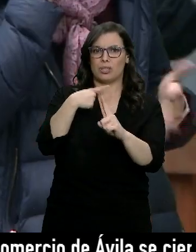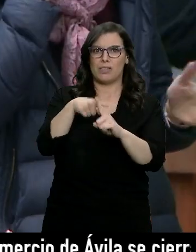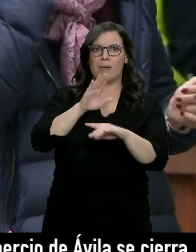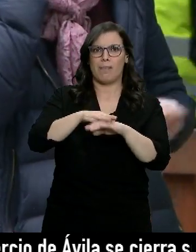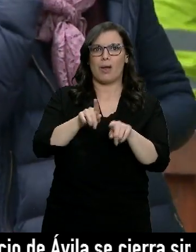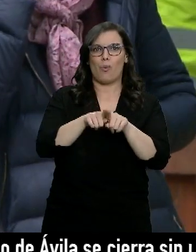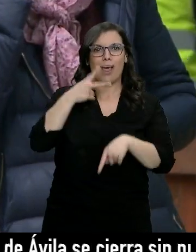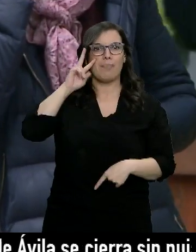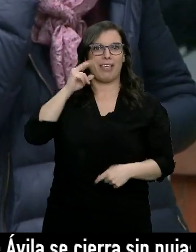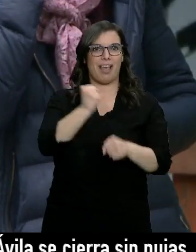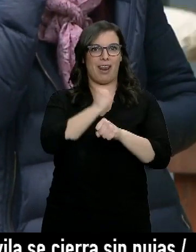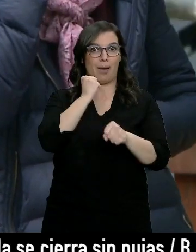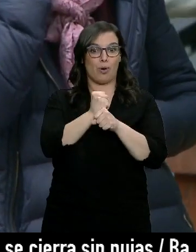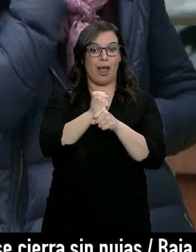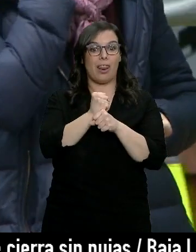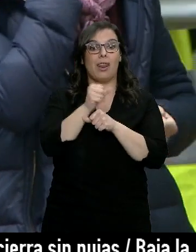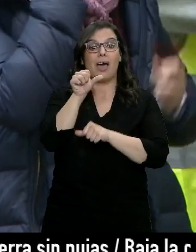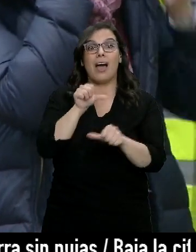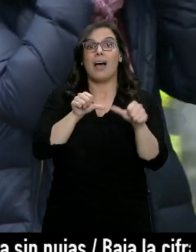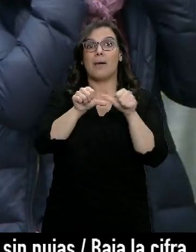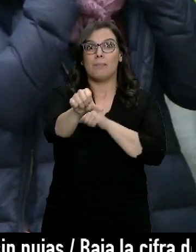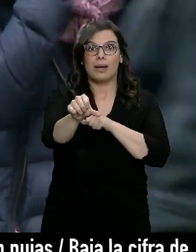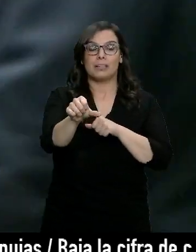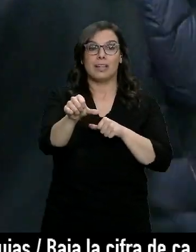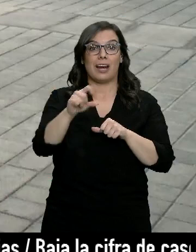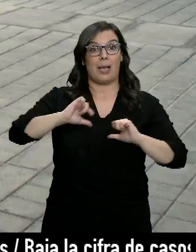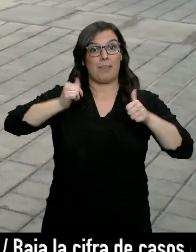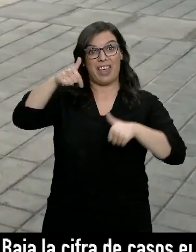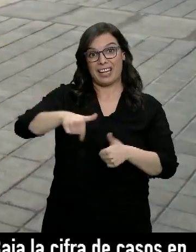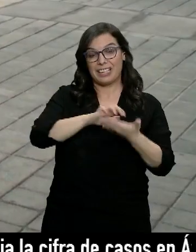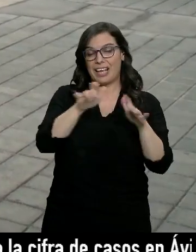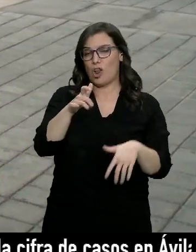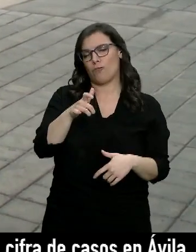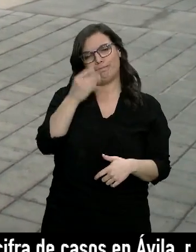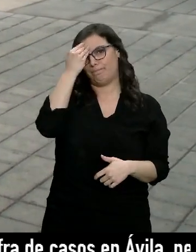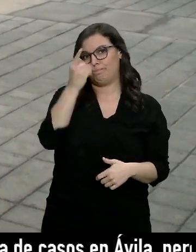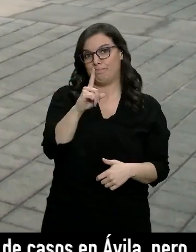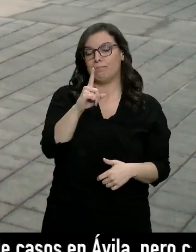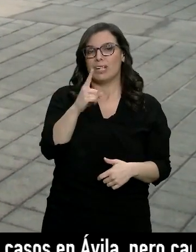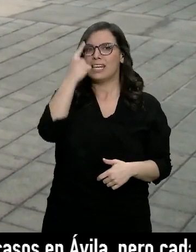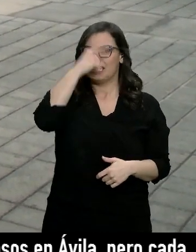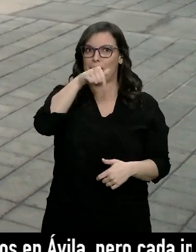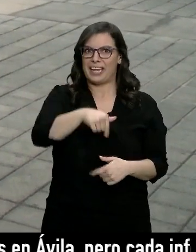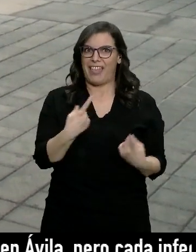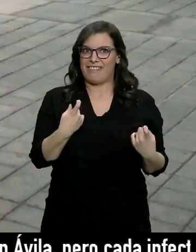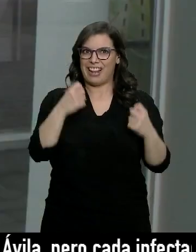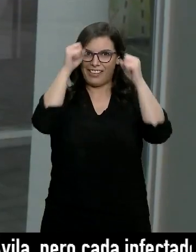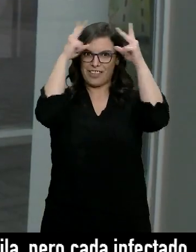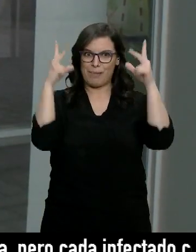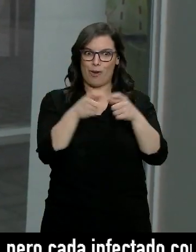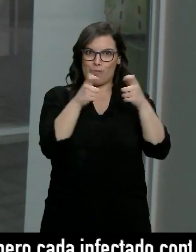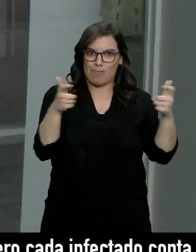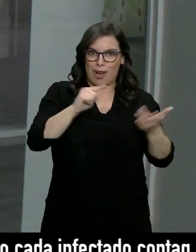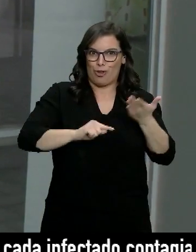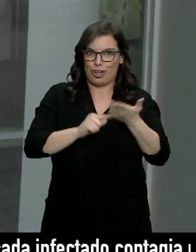laboral, esa que de momento no se plantean comenzar en Castilla y León. Saben que en nuestra comunidad hay demanda de enfermeros, pero no